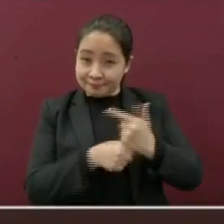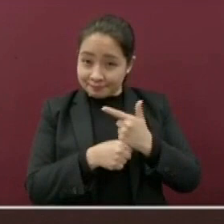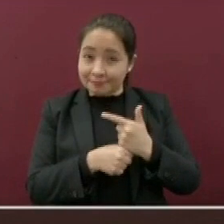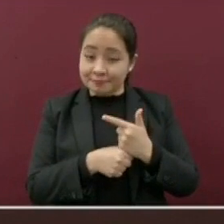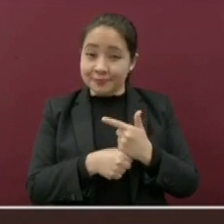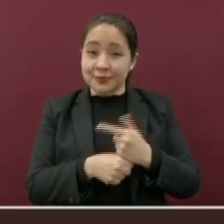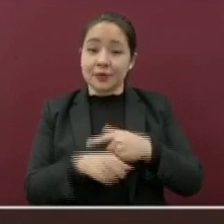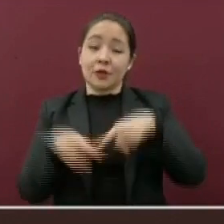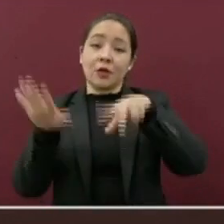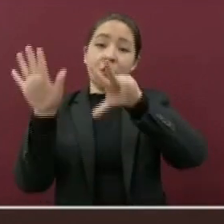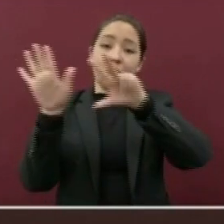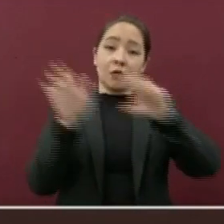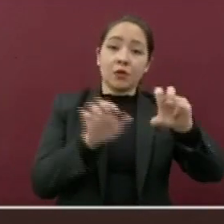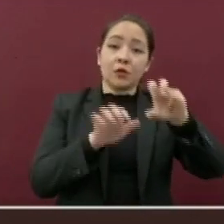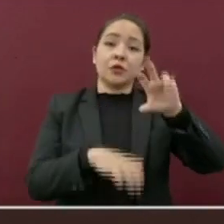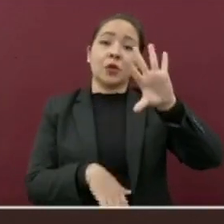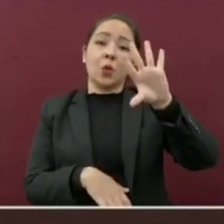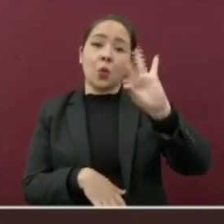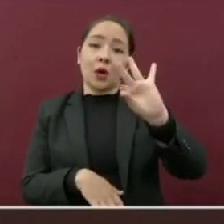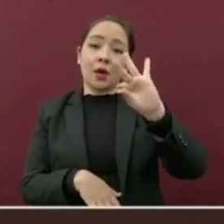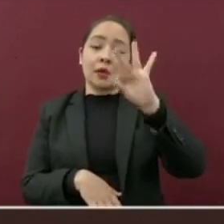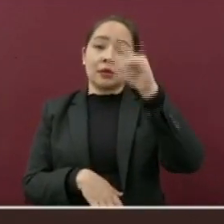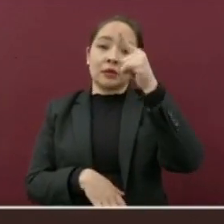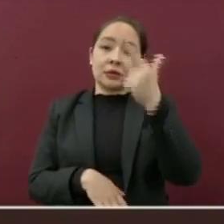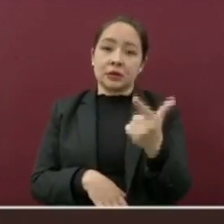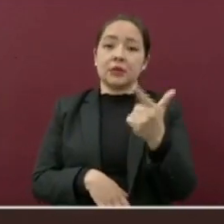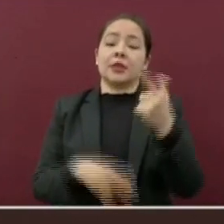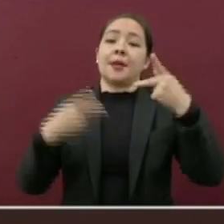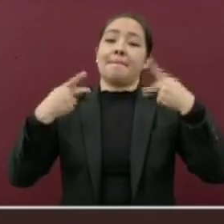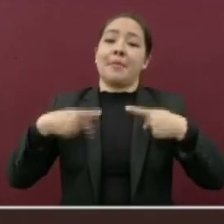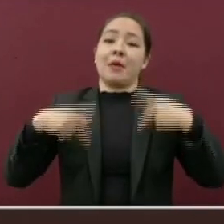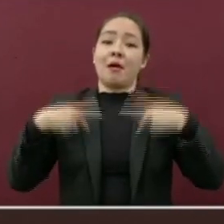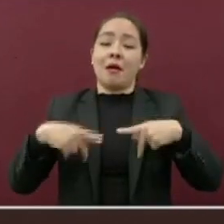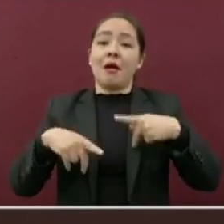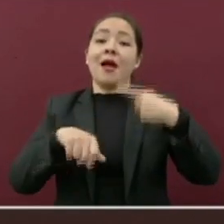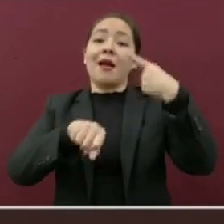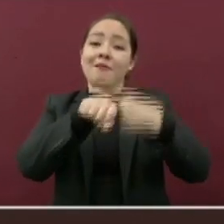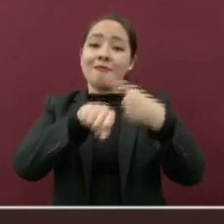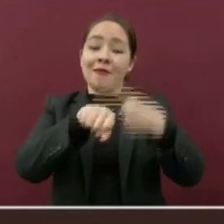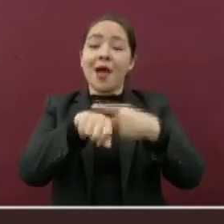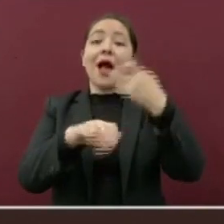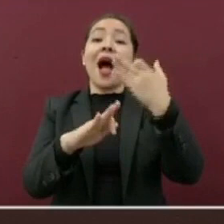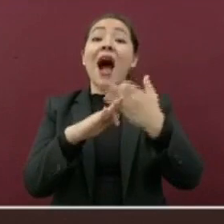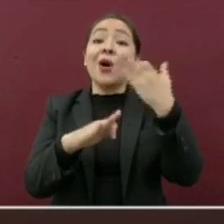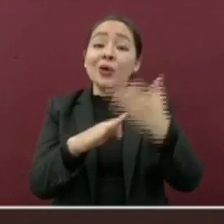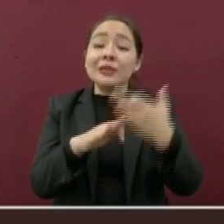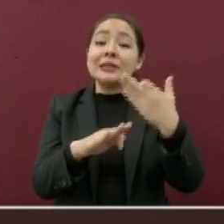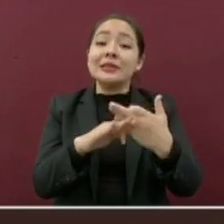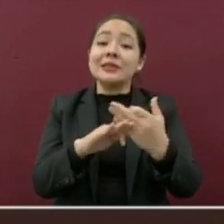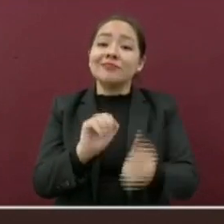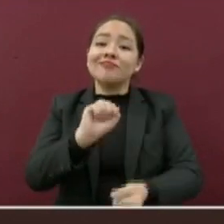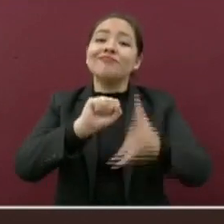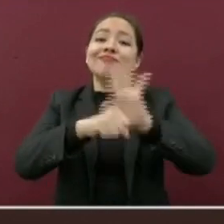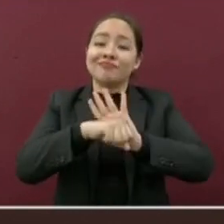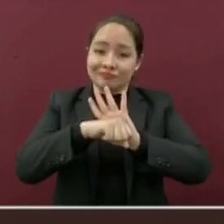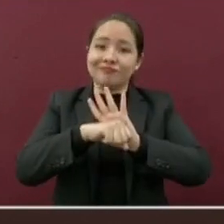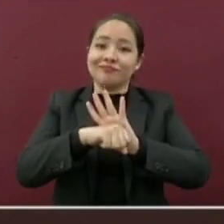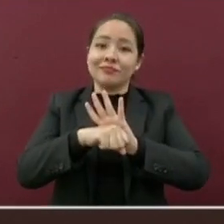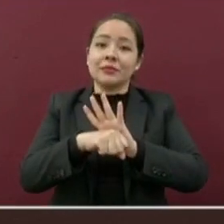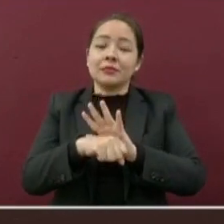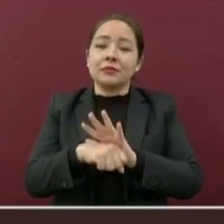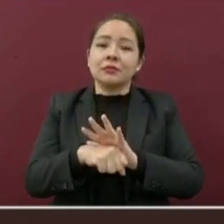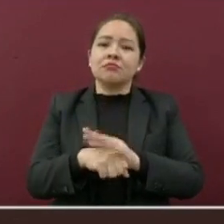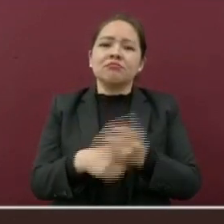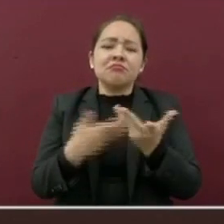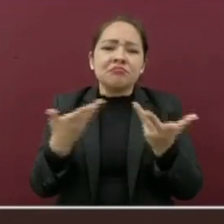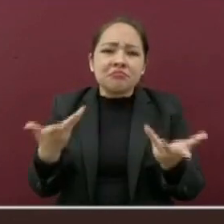847 los casos activos. Les explico. Son